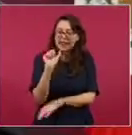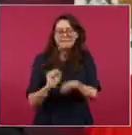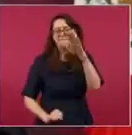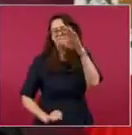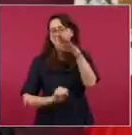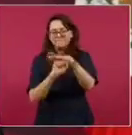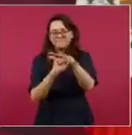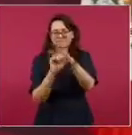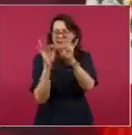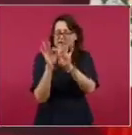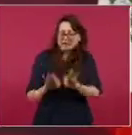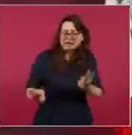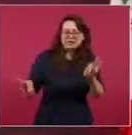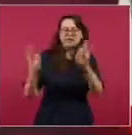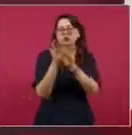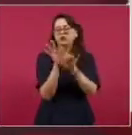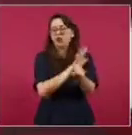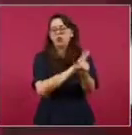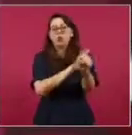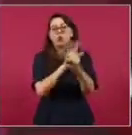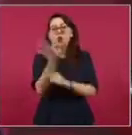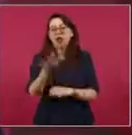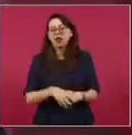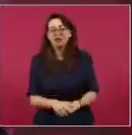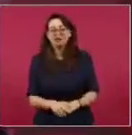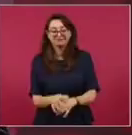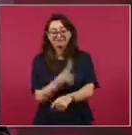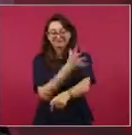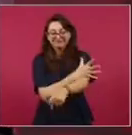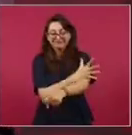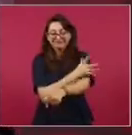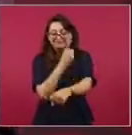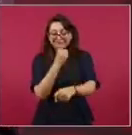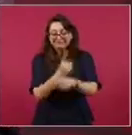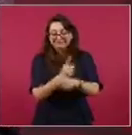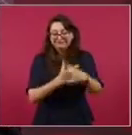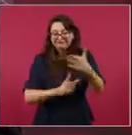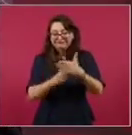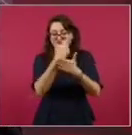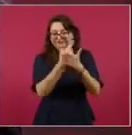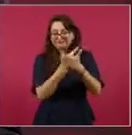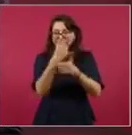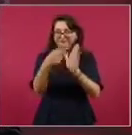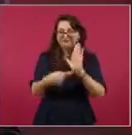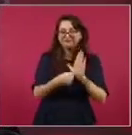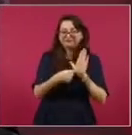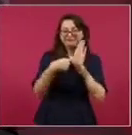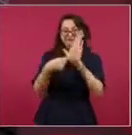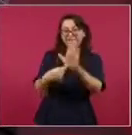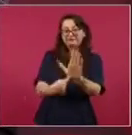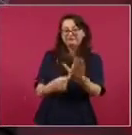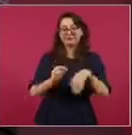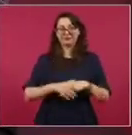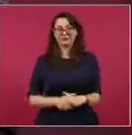O hablan de transparencia cuando se trata de otros.